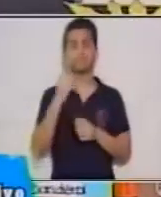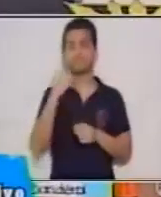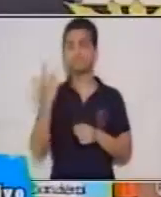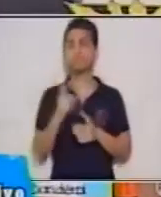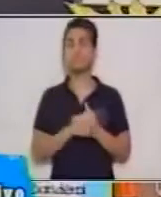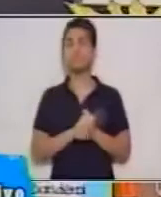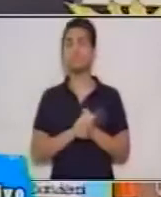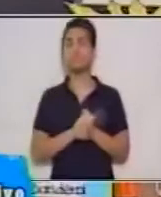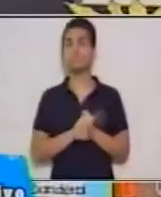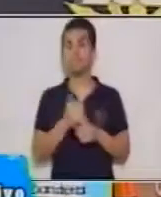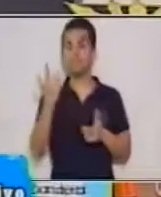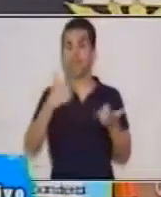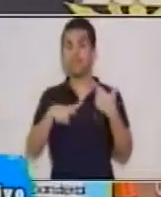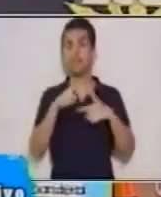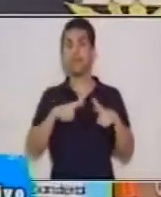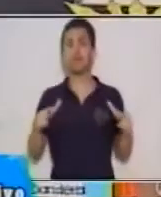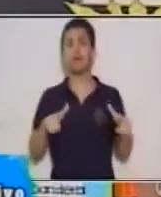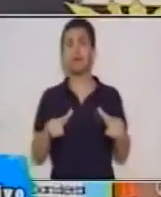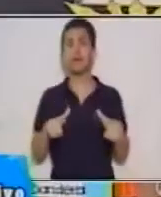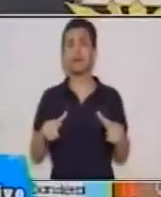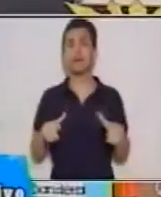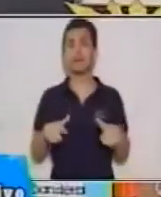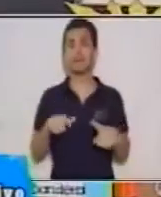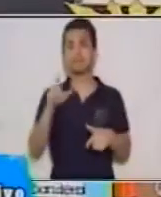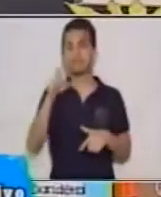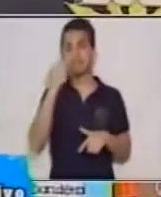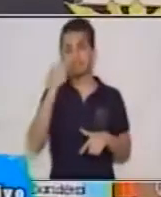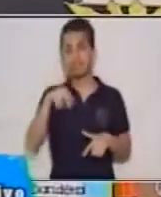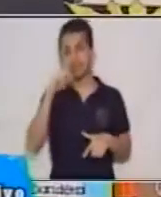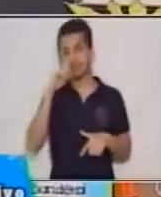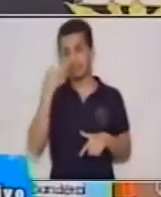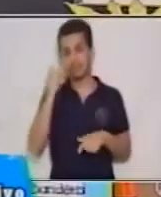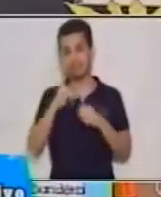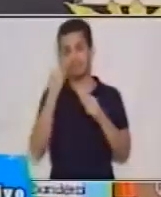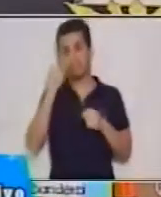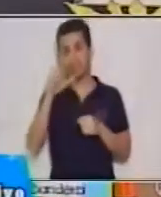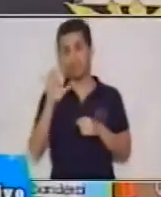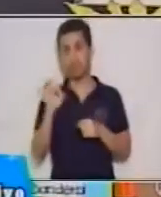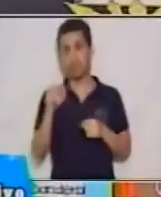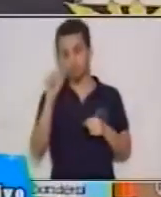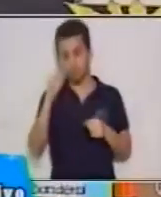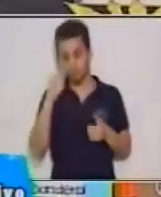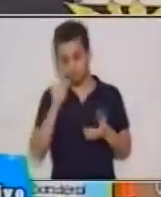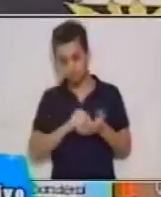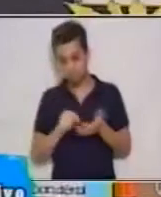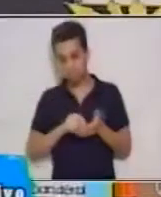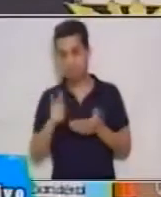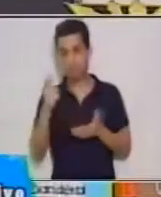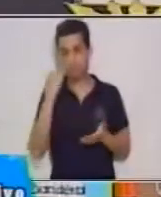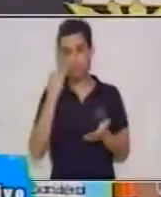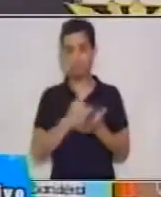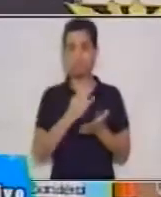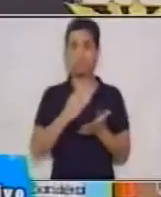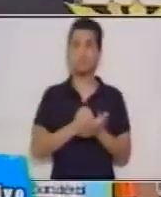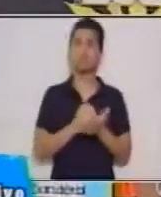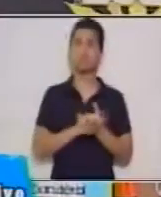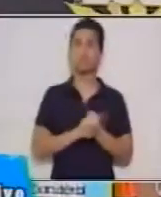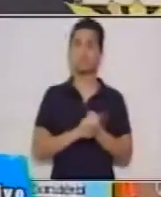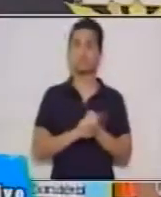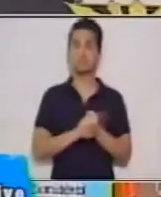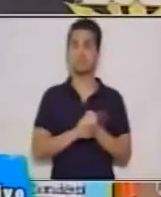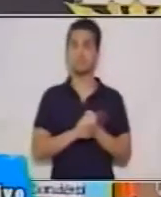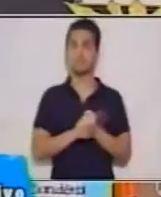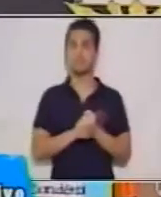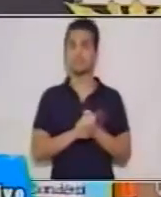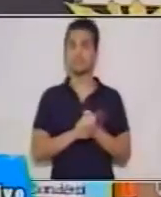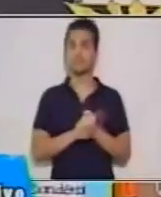lenguaje científico, usted puede basarse en investigaciones. ¿Por